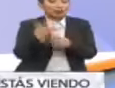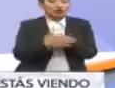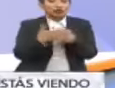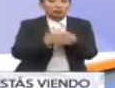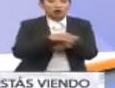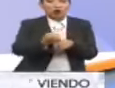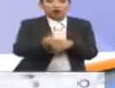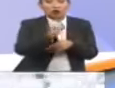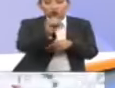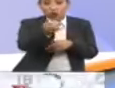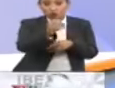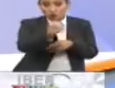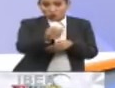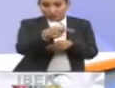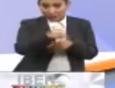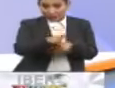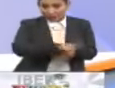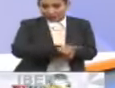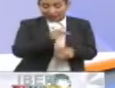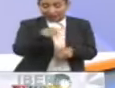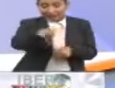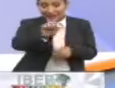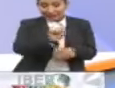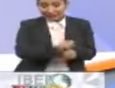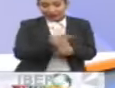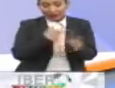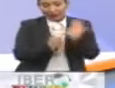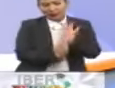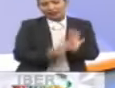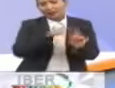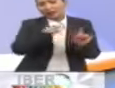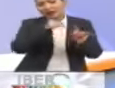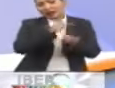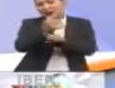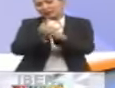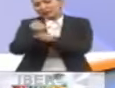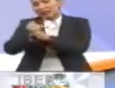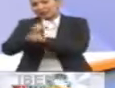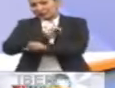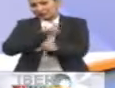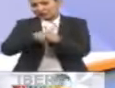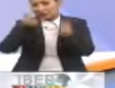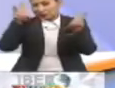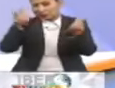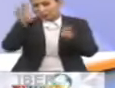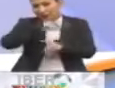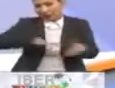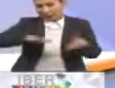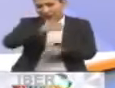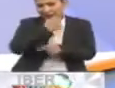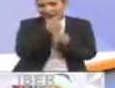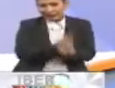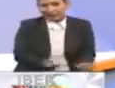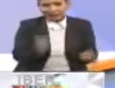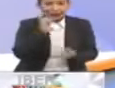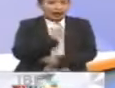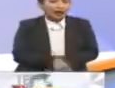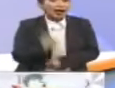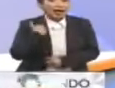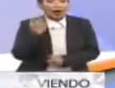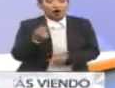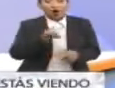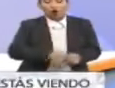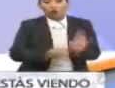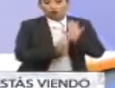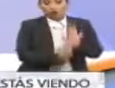el próximo 11 de octubre, durante esta semana le presentaremos una serie de reportajes especiales sobre este sector de la población. En la